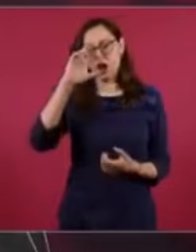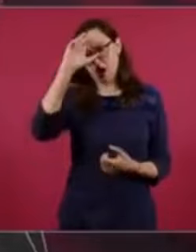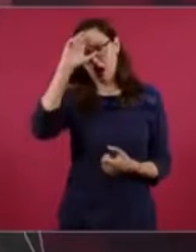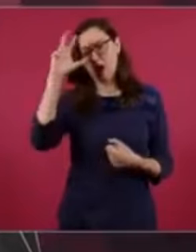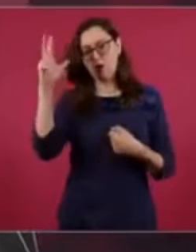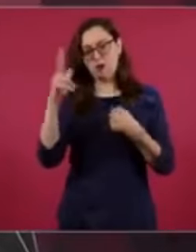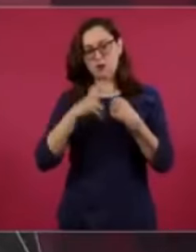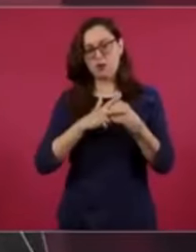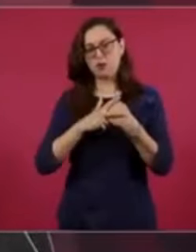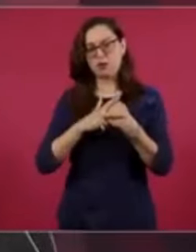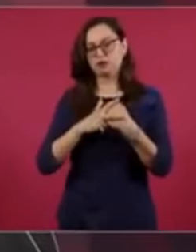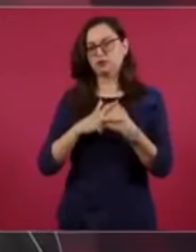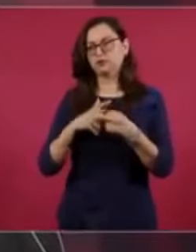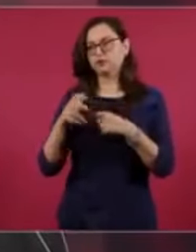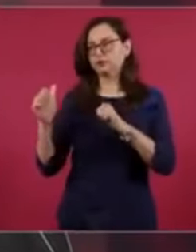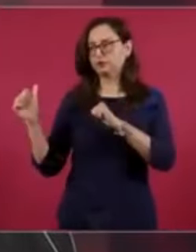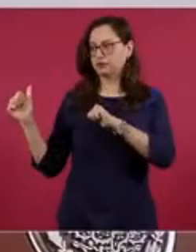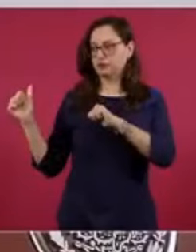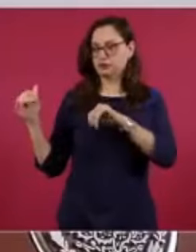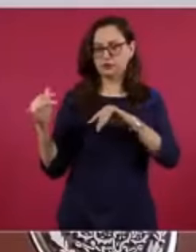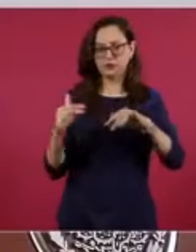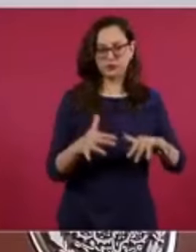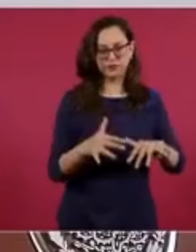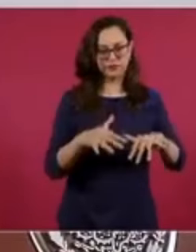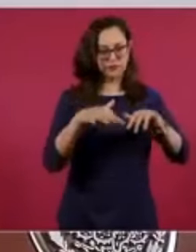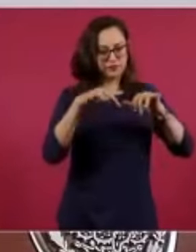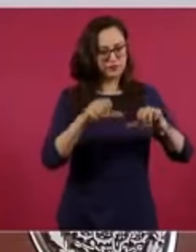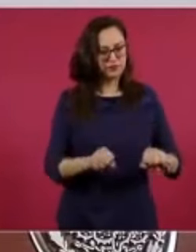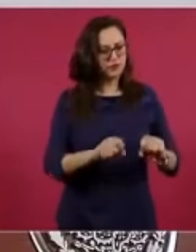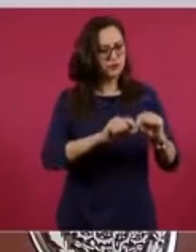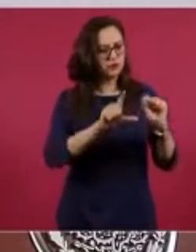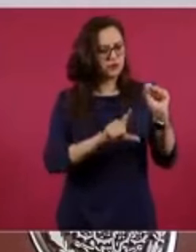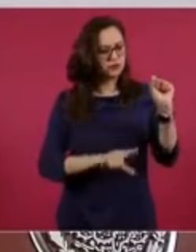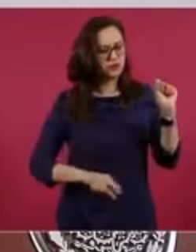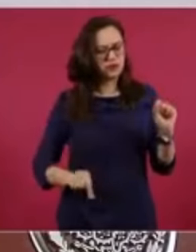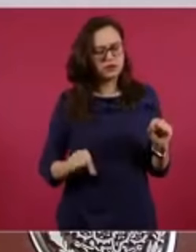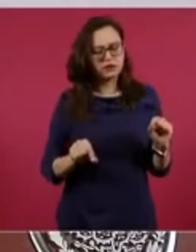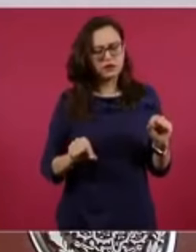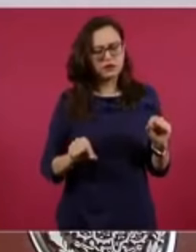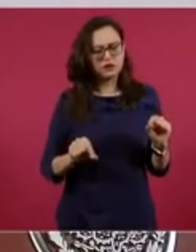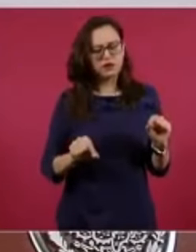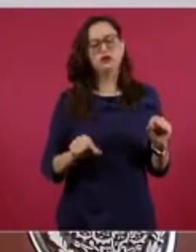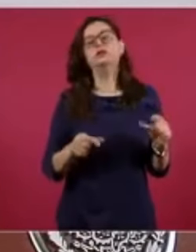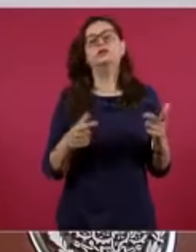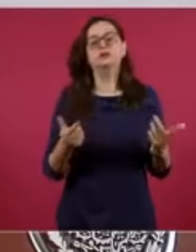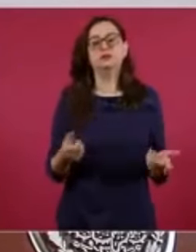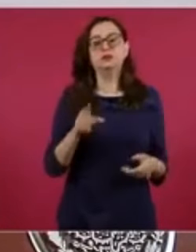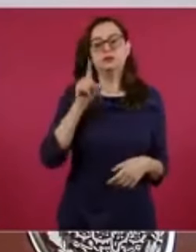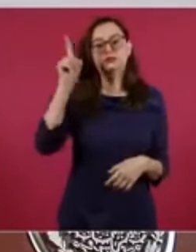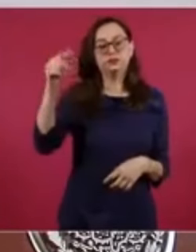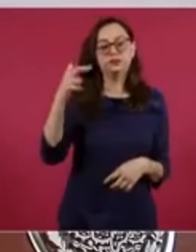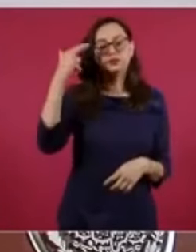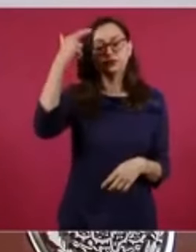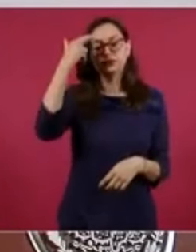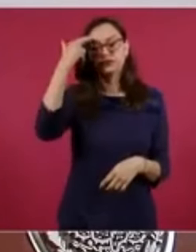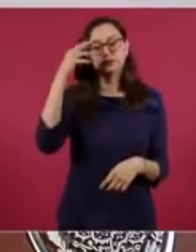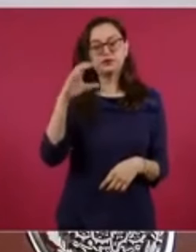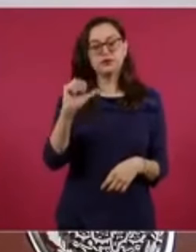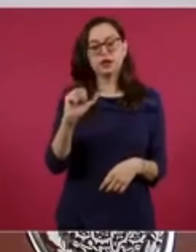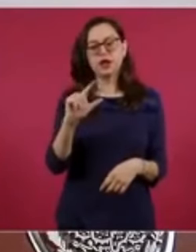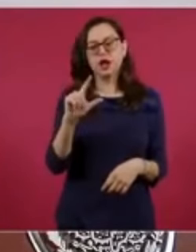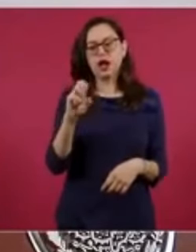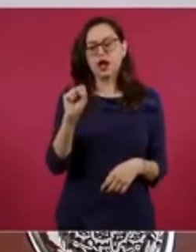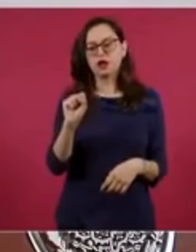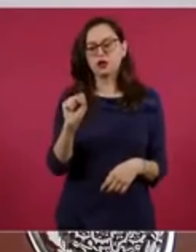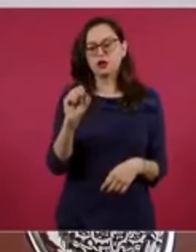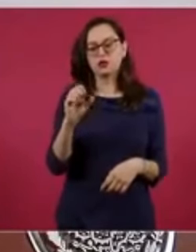Carlos V le pidió a Hernán Cortés que indagara